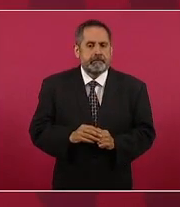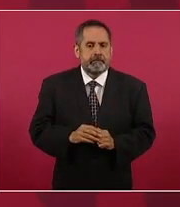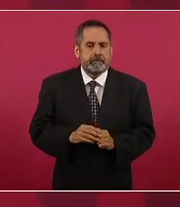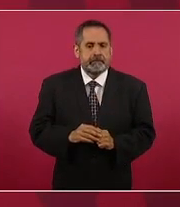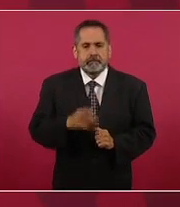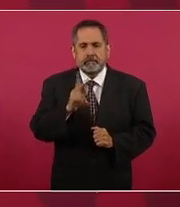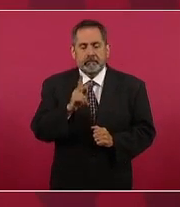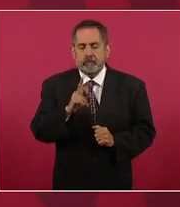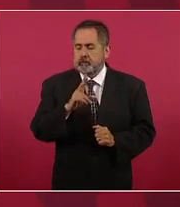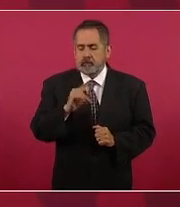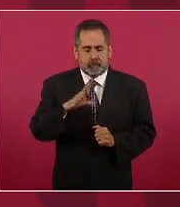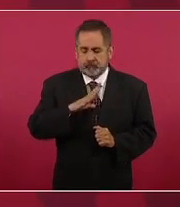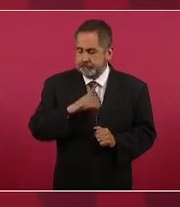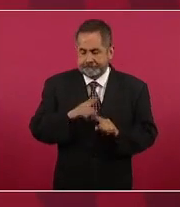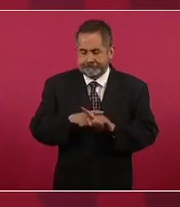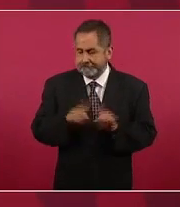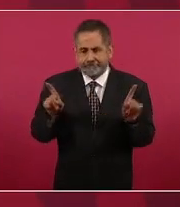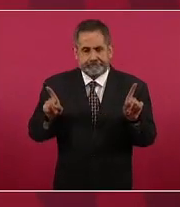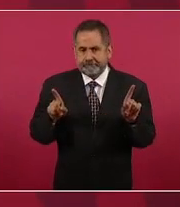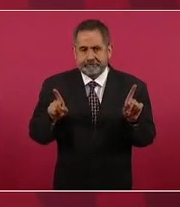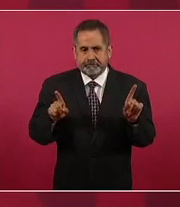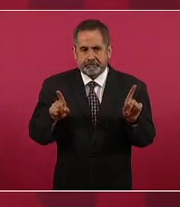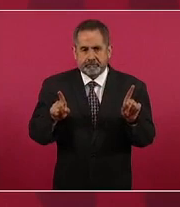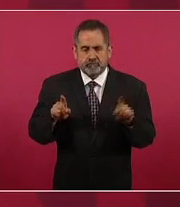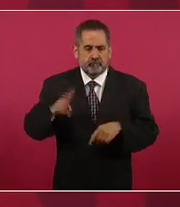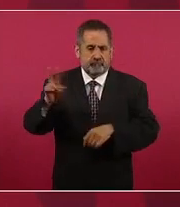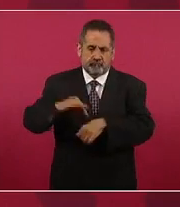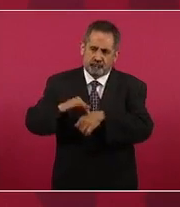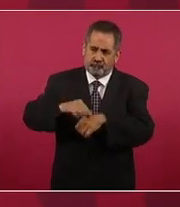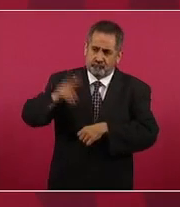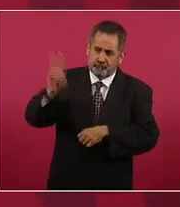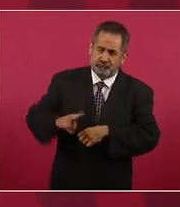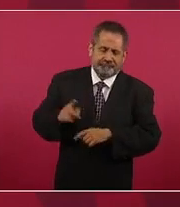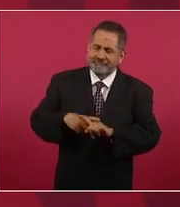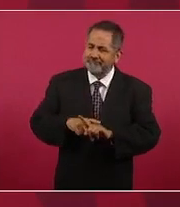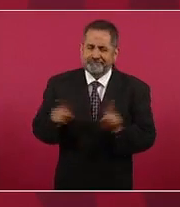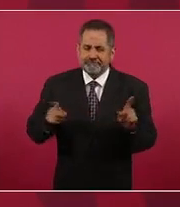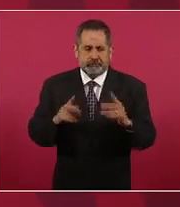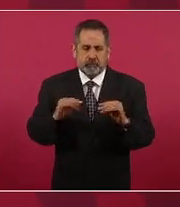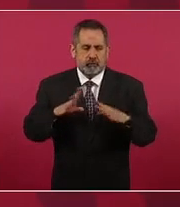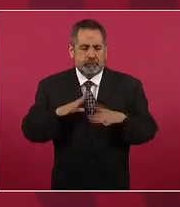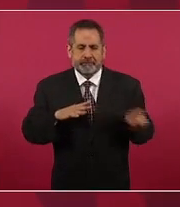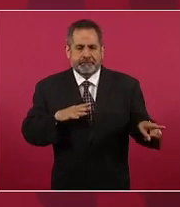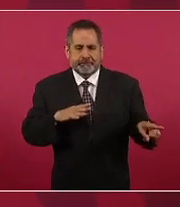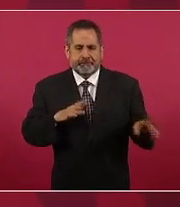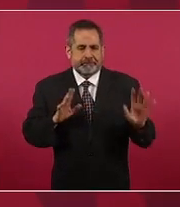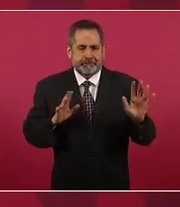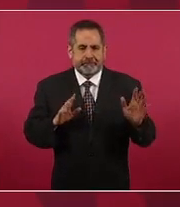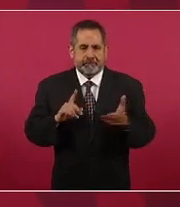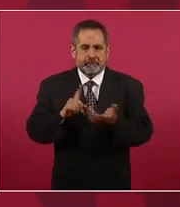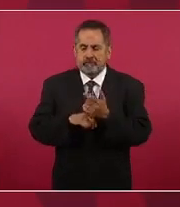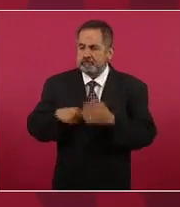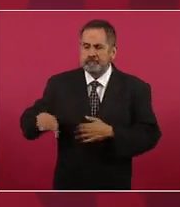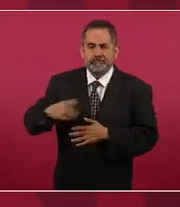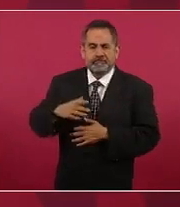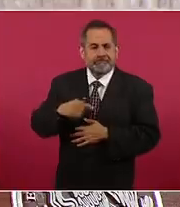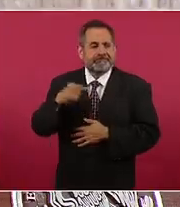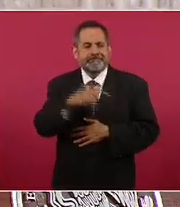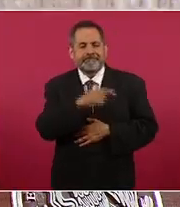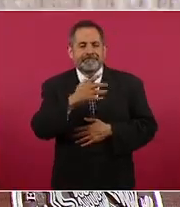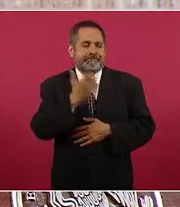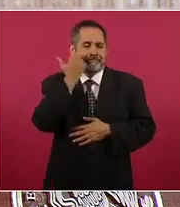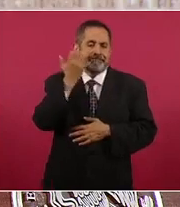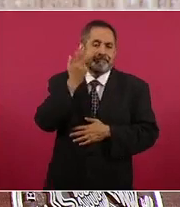pero no tiene nada que ver con la realidad es una motivación de tipo político